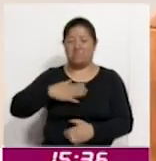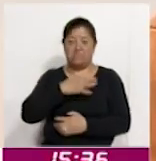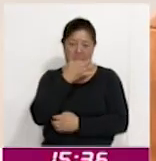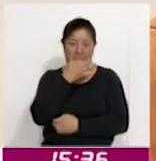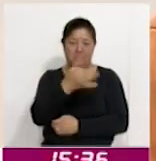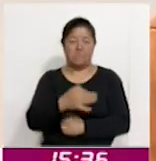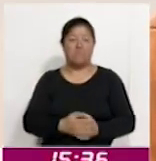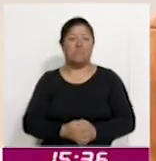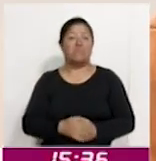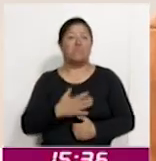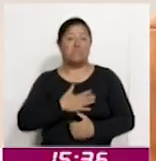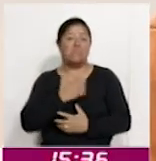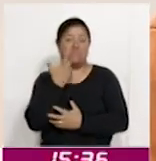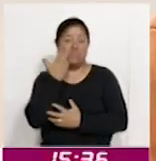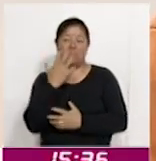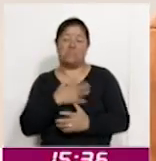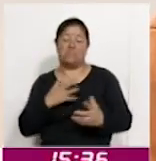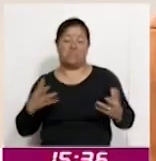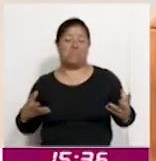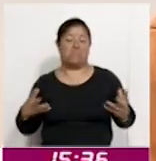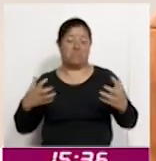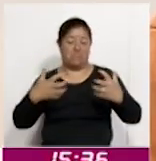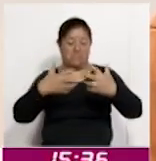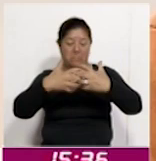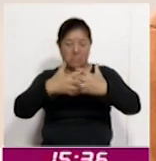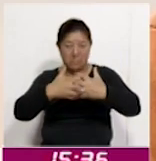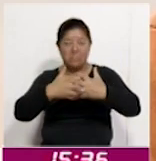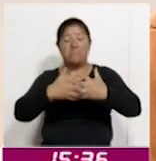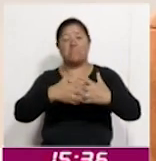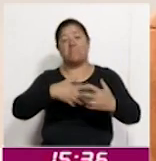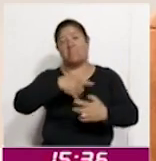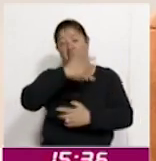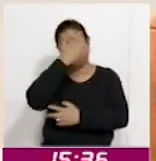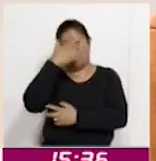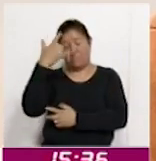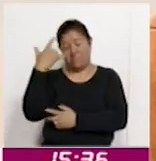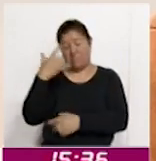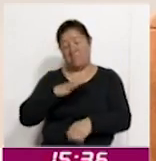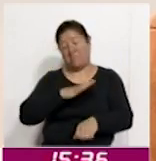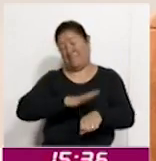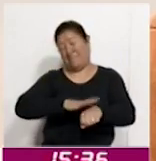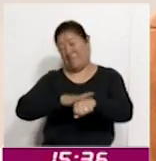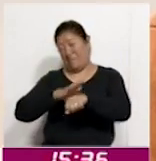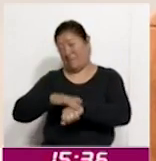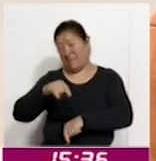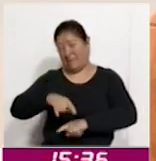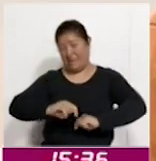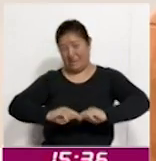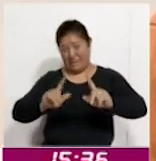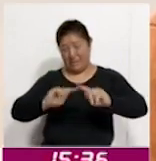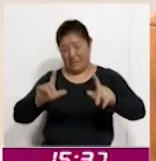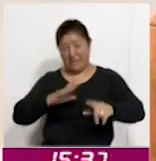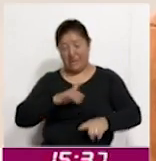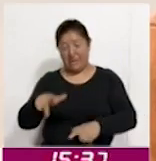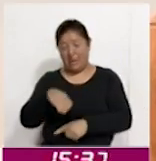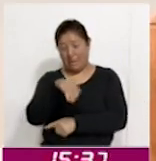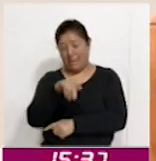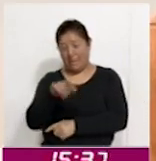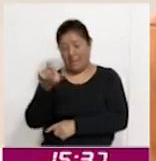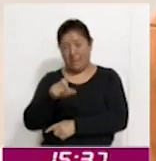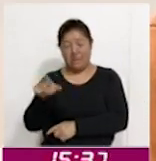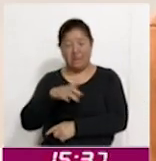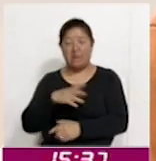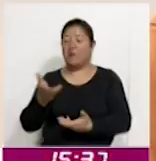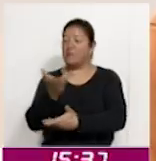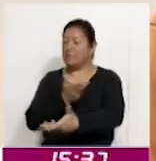traté de ensamblar lo que fue carnaval, que es lo que más se lleva aquí en Tlaxcala, hicimos un mix en compañía de las